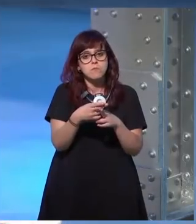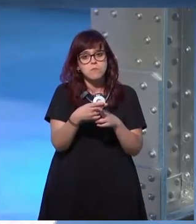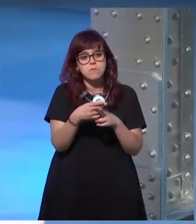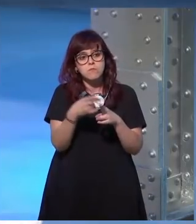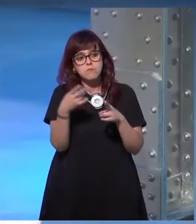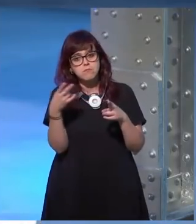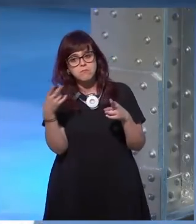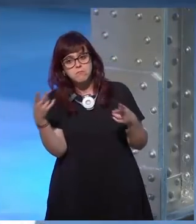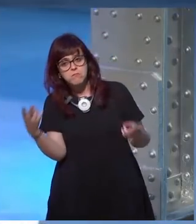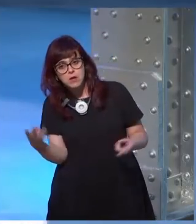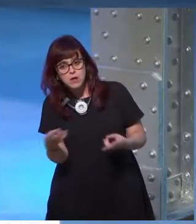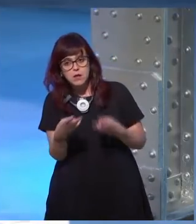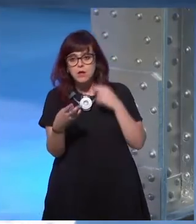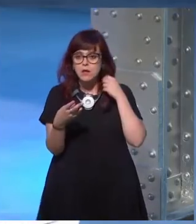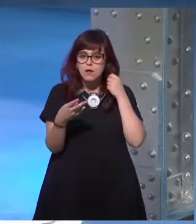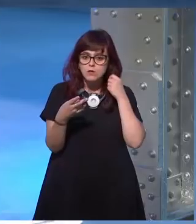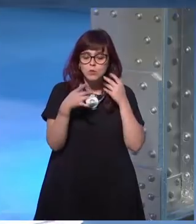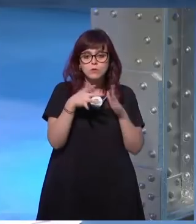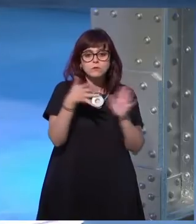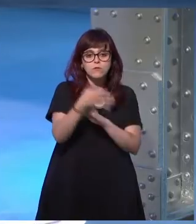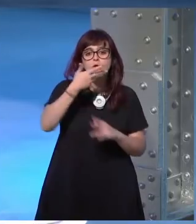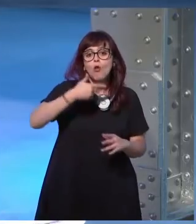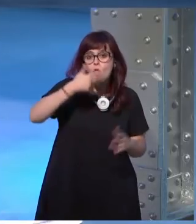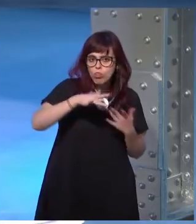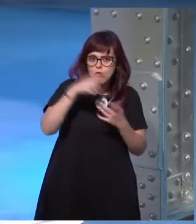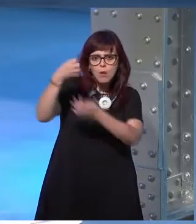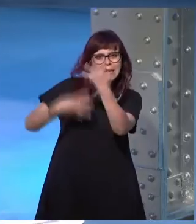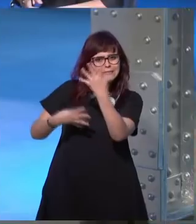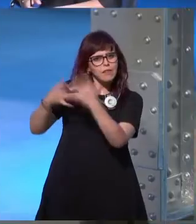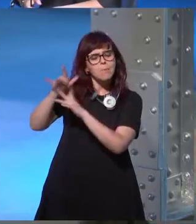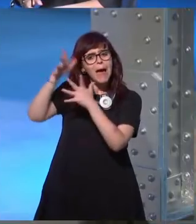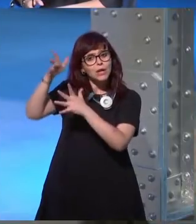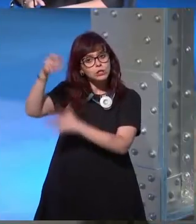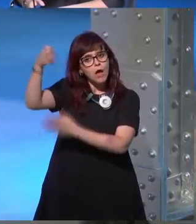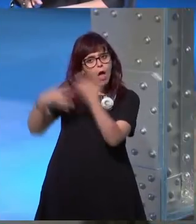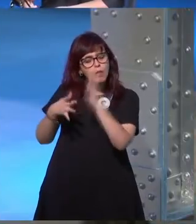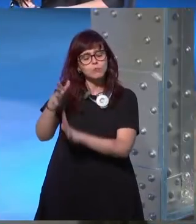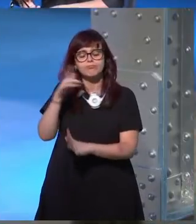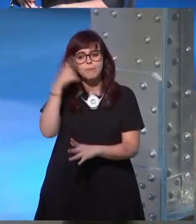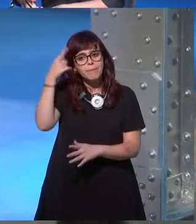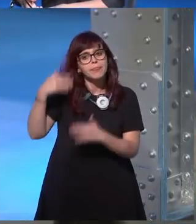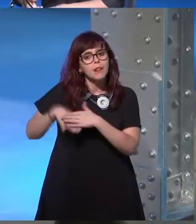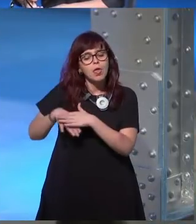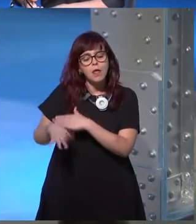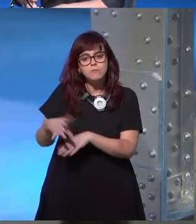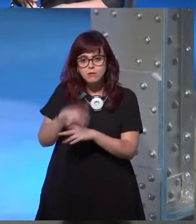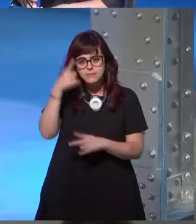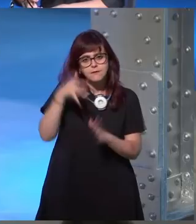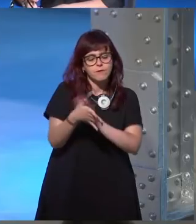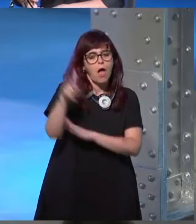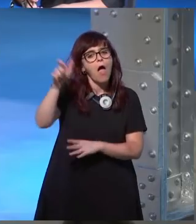pues que lo hago con conocimiento de causa y que tenga una buena lista de gente que recomendar que eres una gran influencia